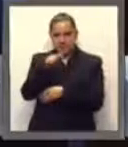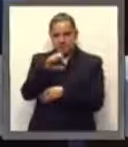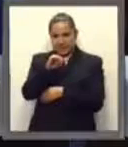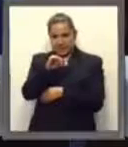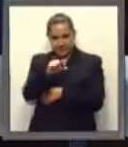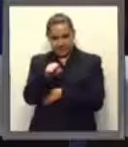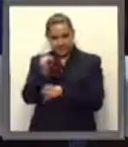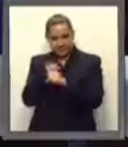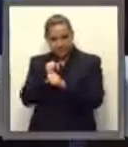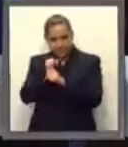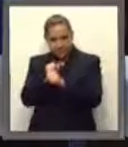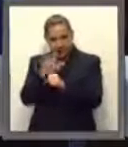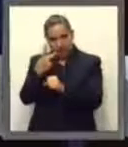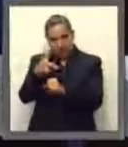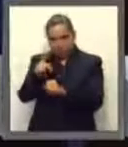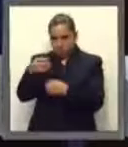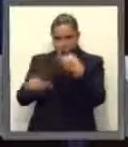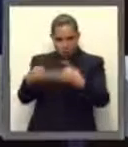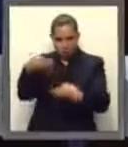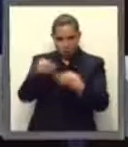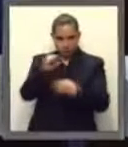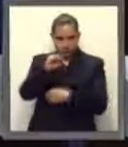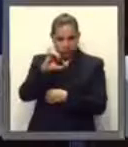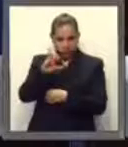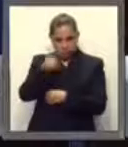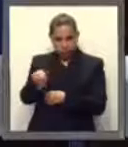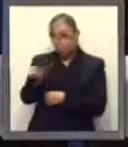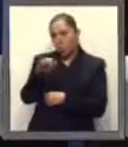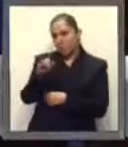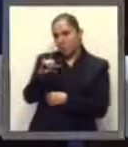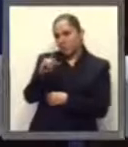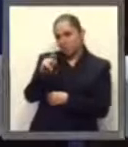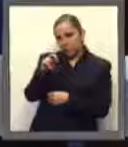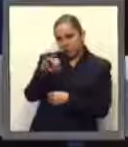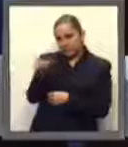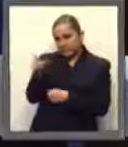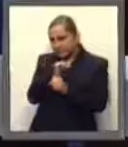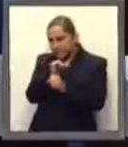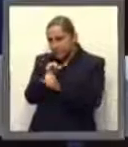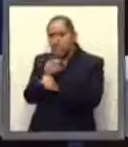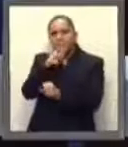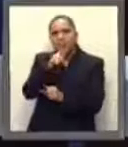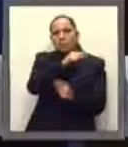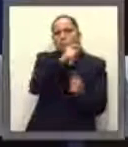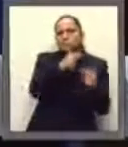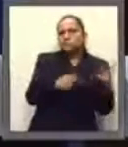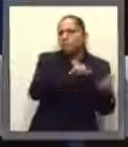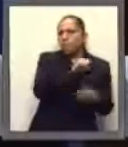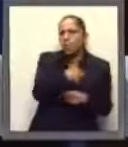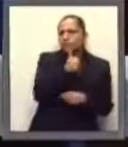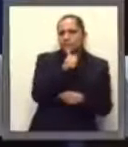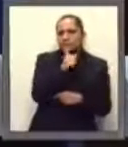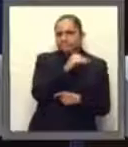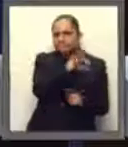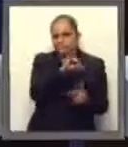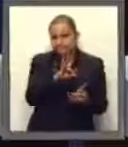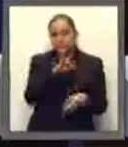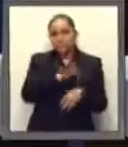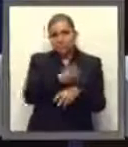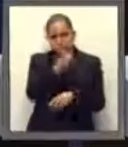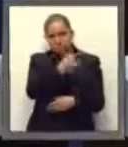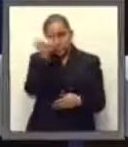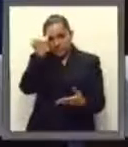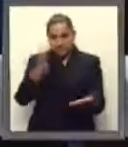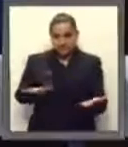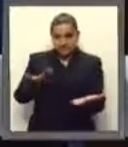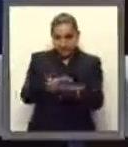la Corte, sin que a la fecha se hayan tomado en cuenta las demás. En lo anterior descansa la importancia de la presente iniciativa, porque al